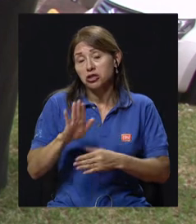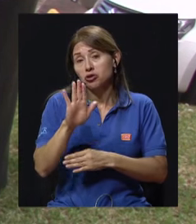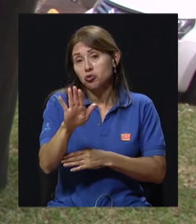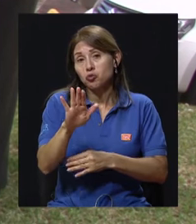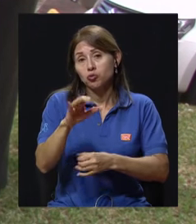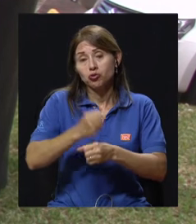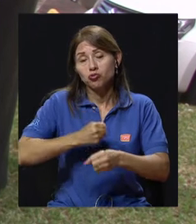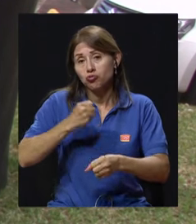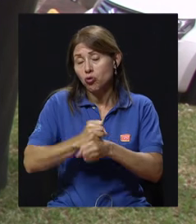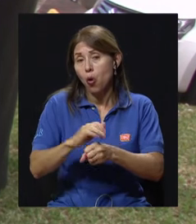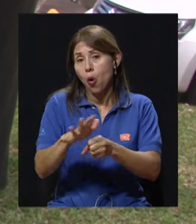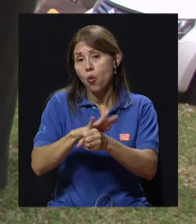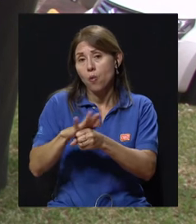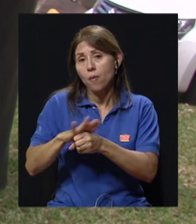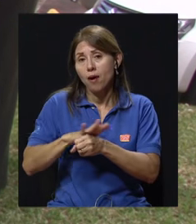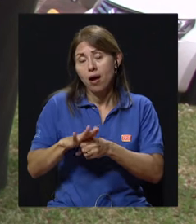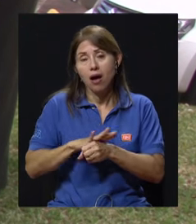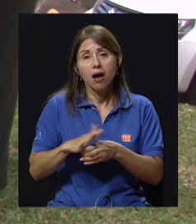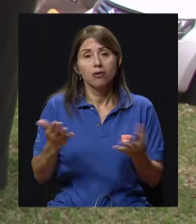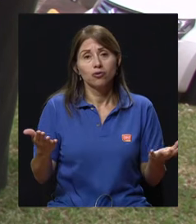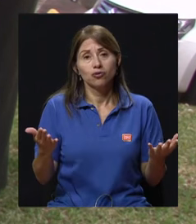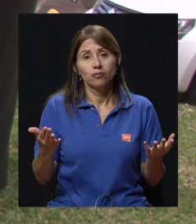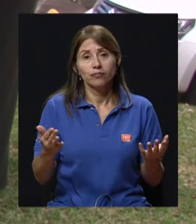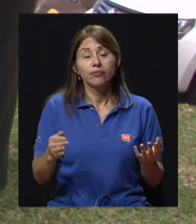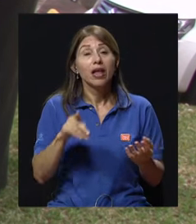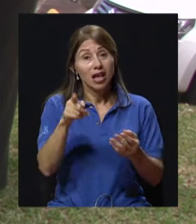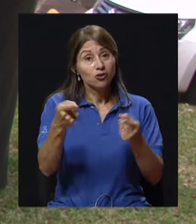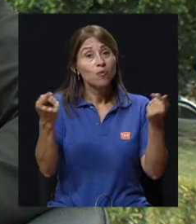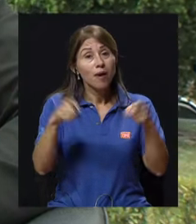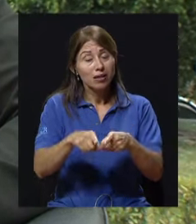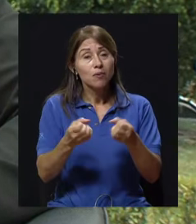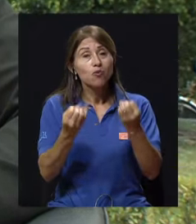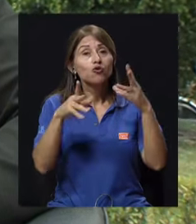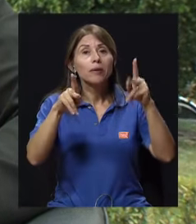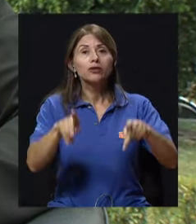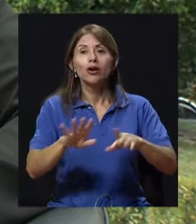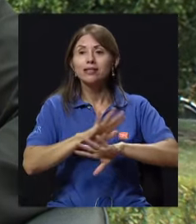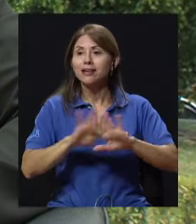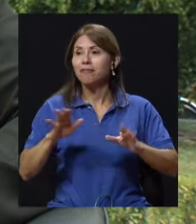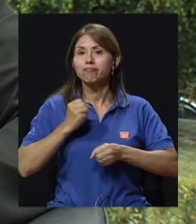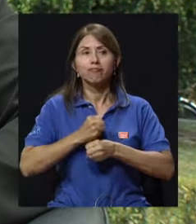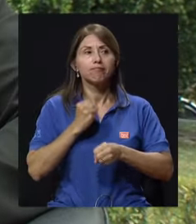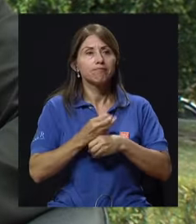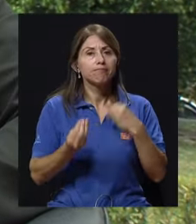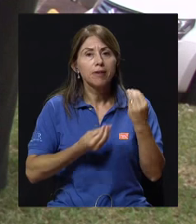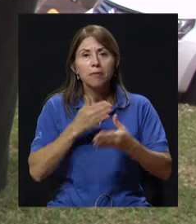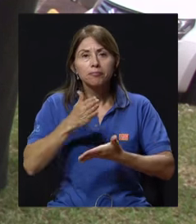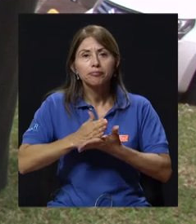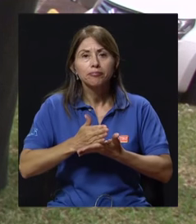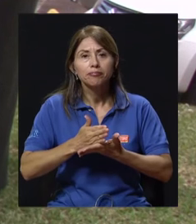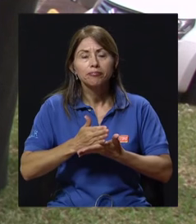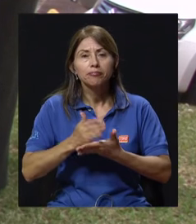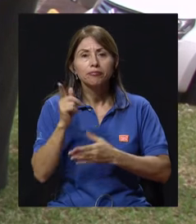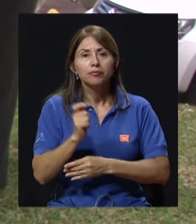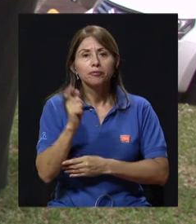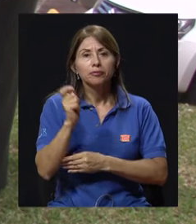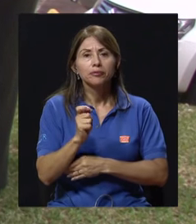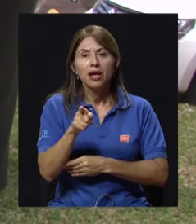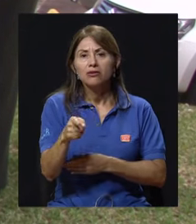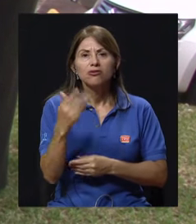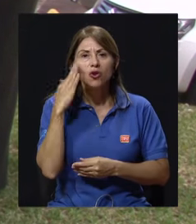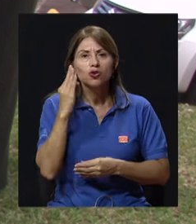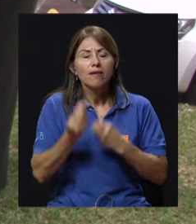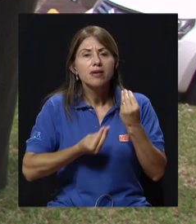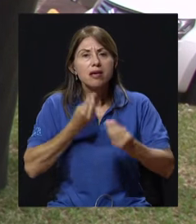día, ¿verdad? Porque eso se da mucho con los jubilados, que no saben qué hacer con su tiempo libre, entonces eso deprime